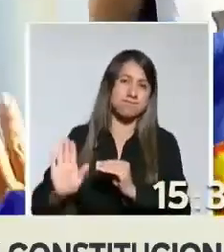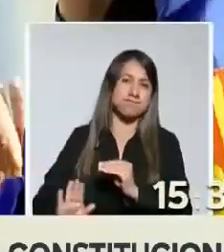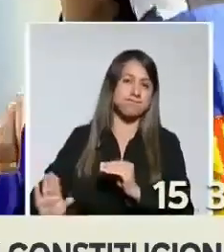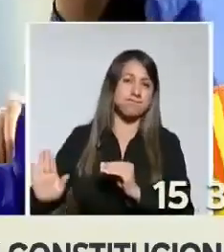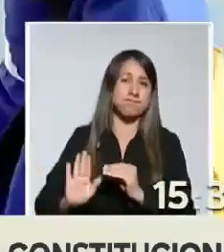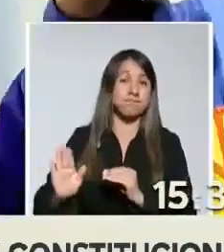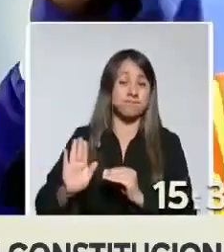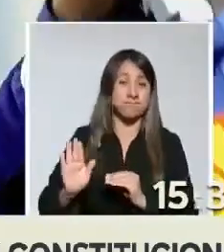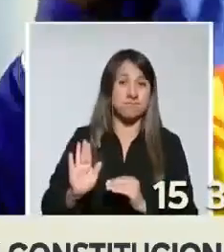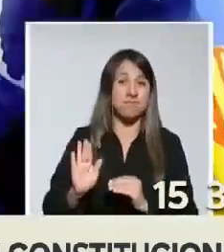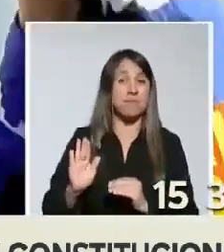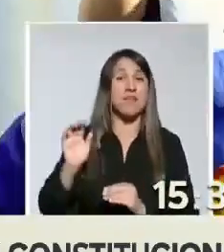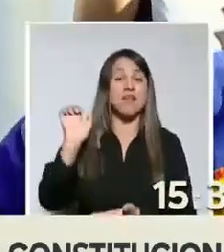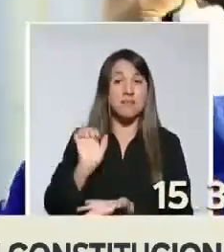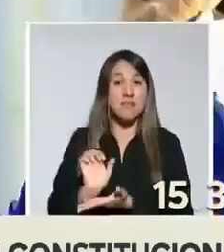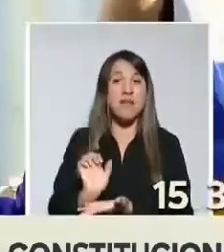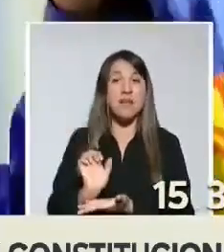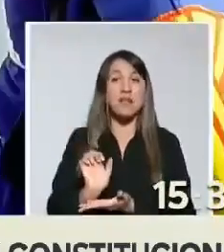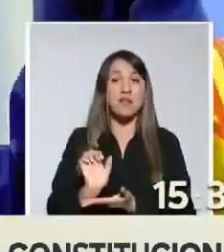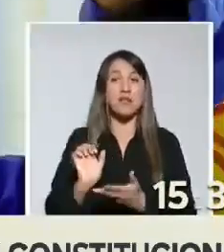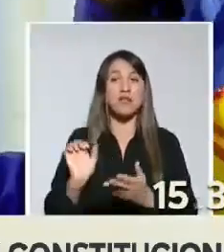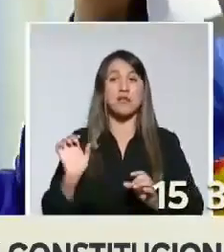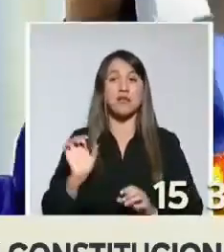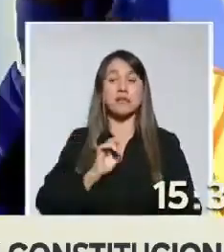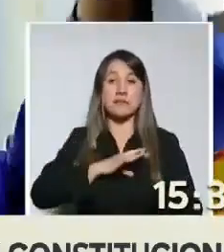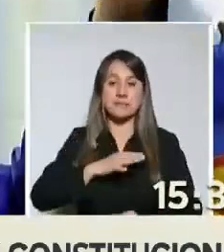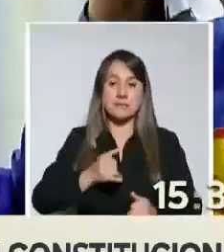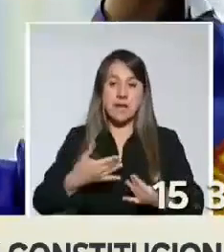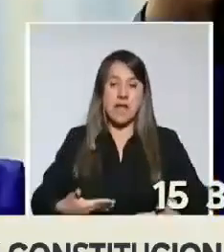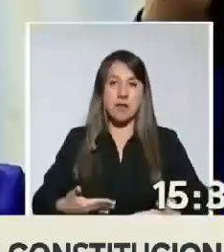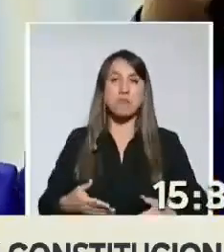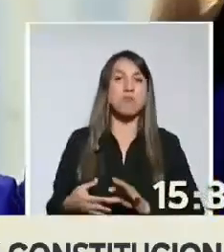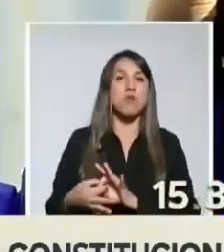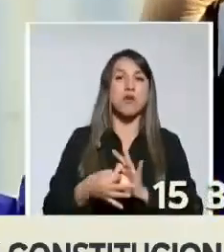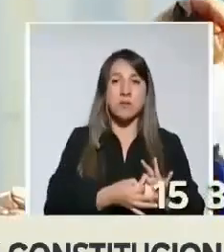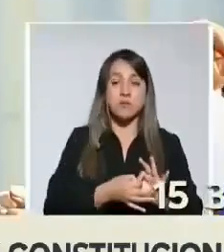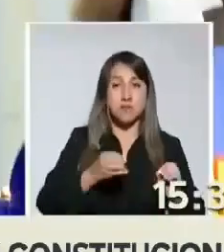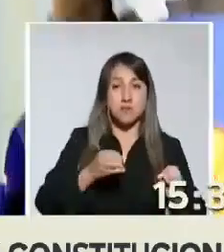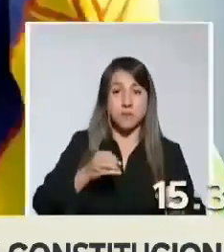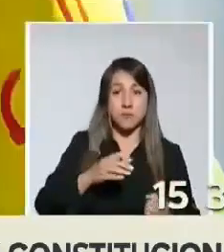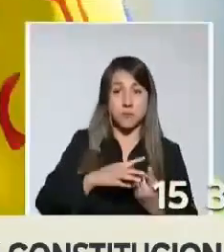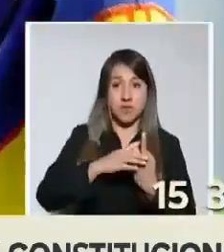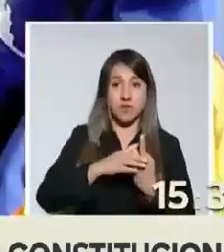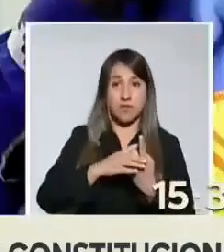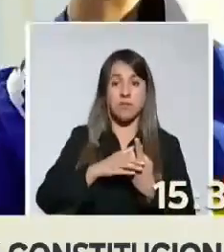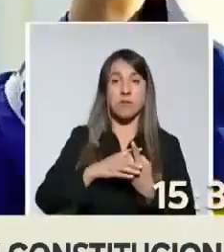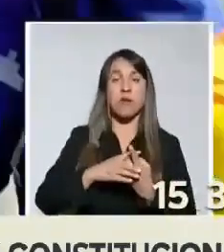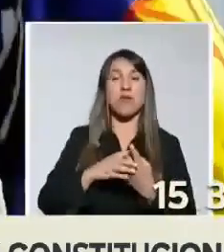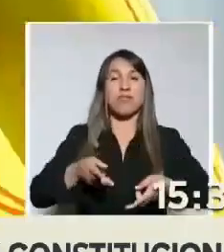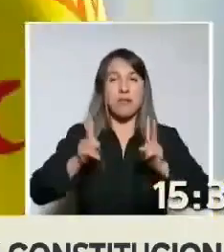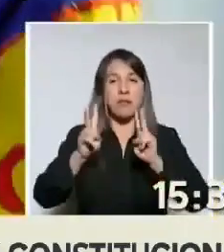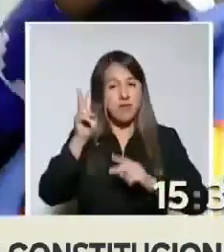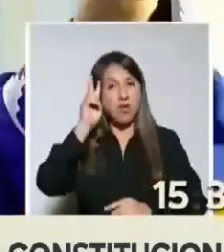Estado-Nación chileno. Por los derechos de nuestras naciones originarias, por los derechos